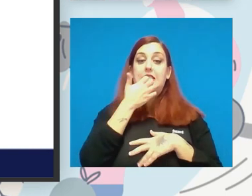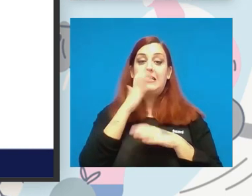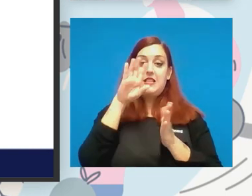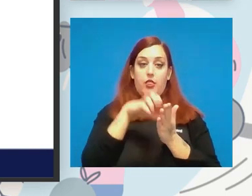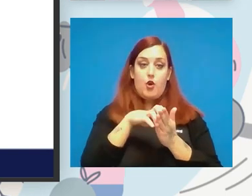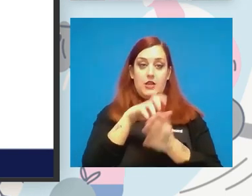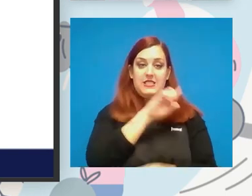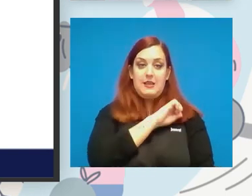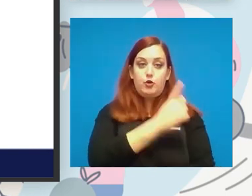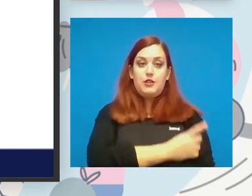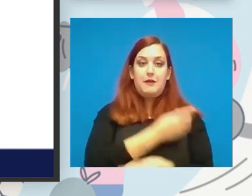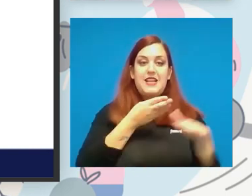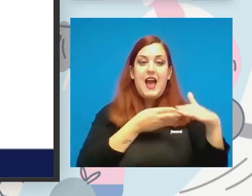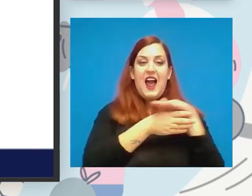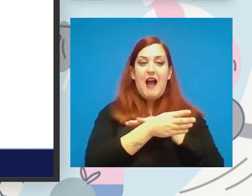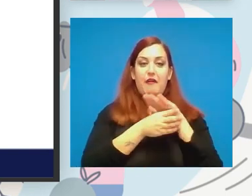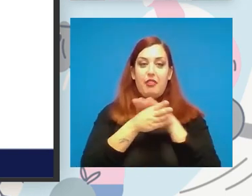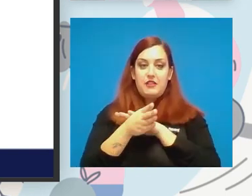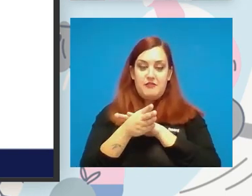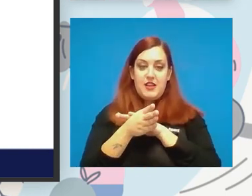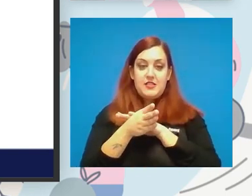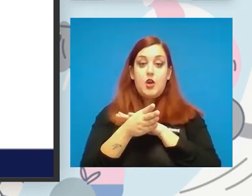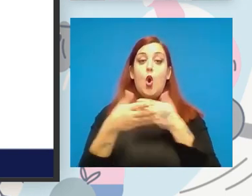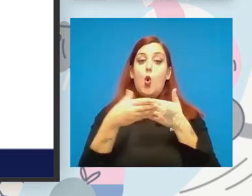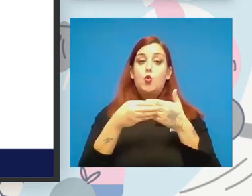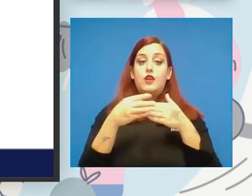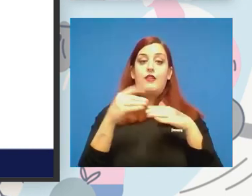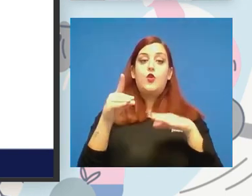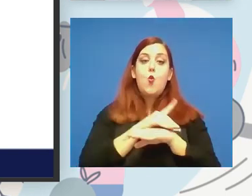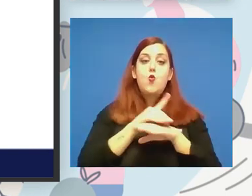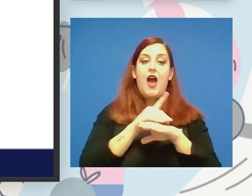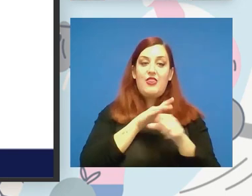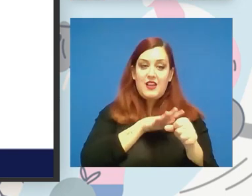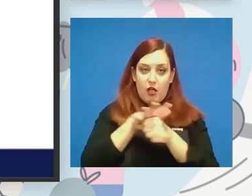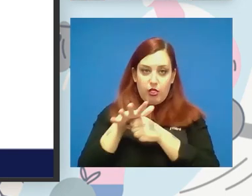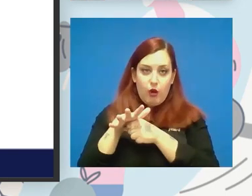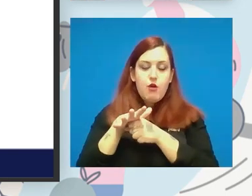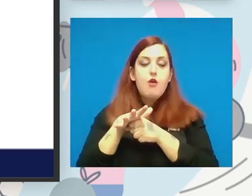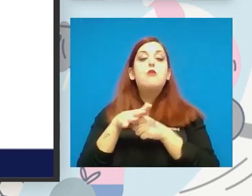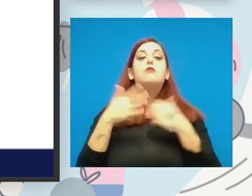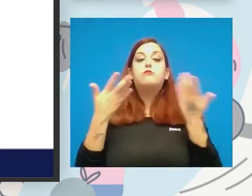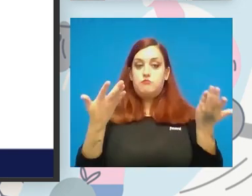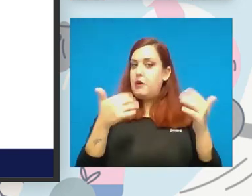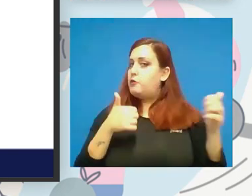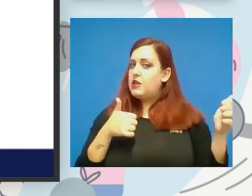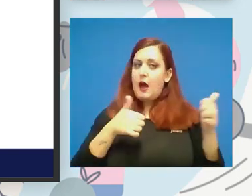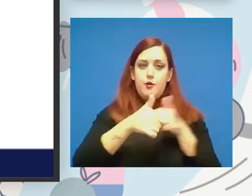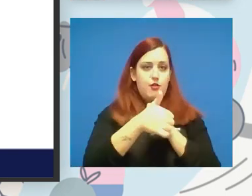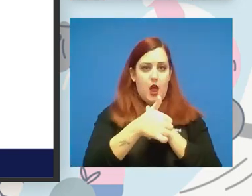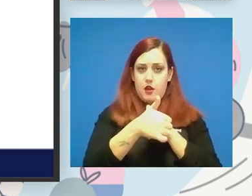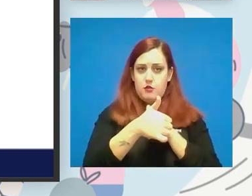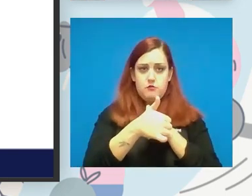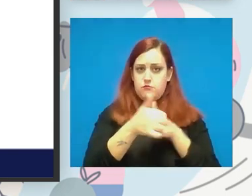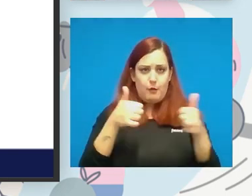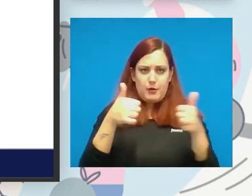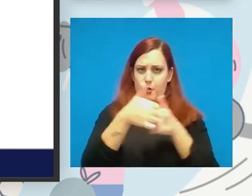deportivas accesibles utilizando una digitalización una domotización se va a priorizar desde todos los puntos de